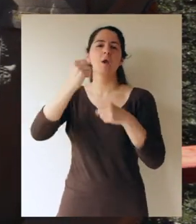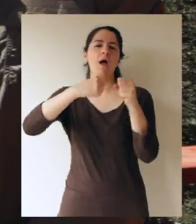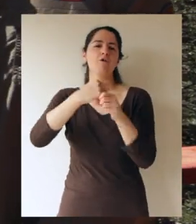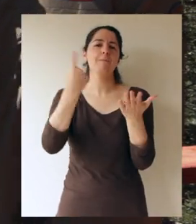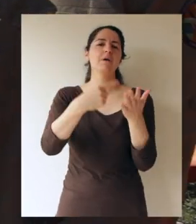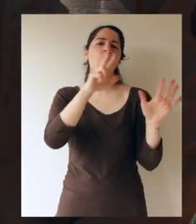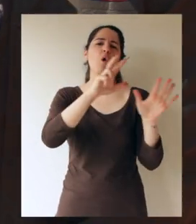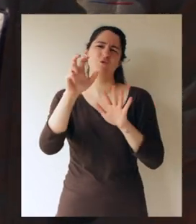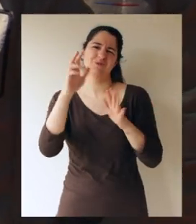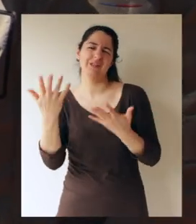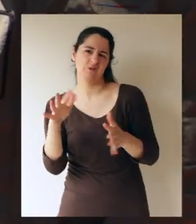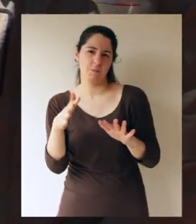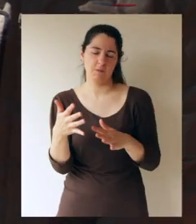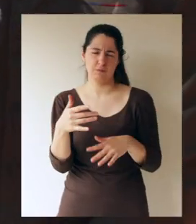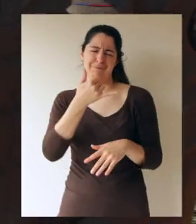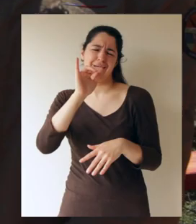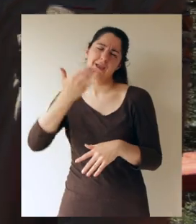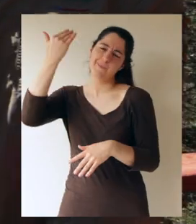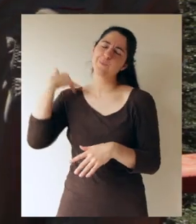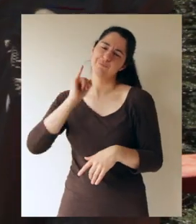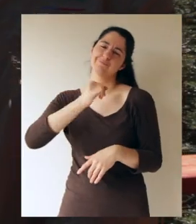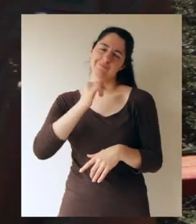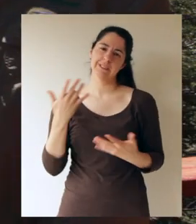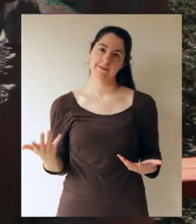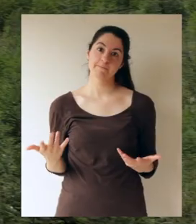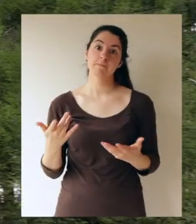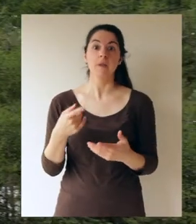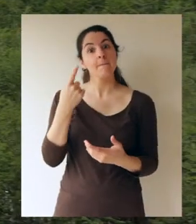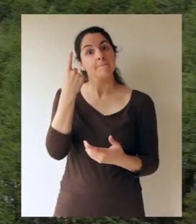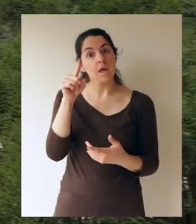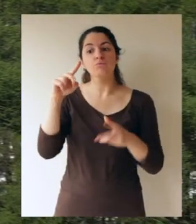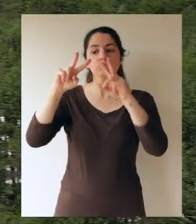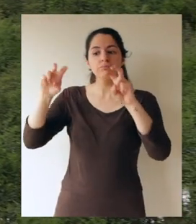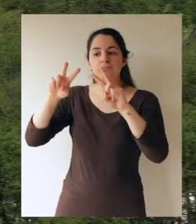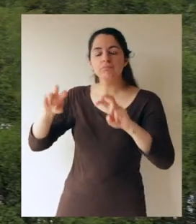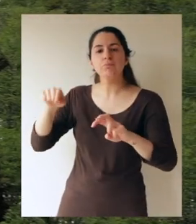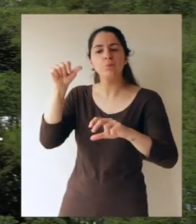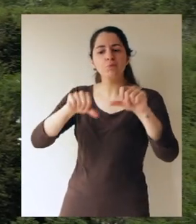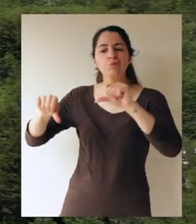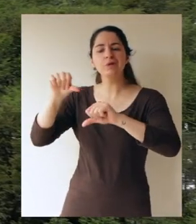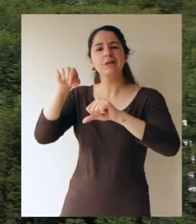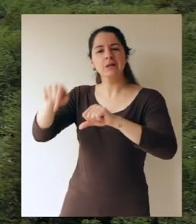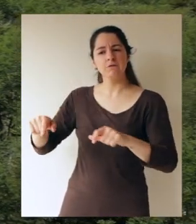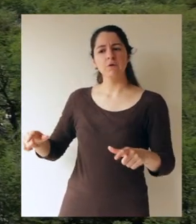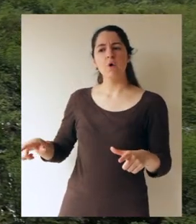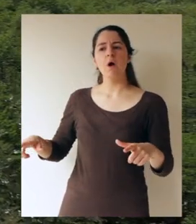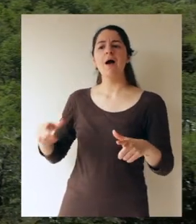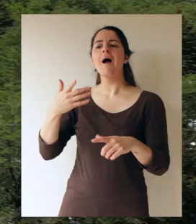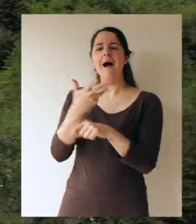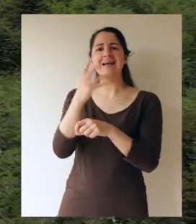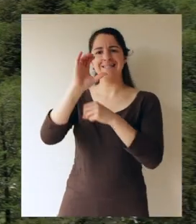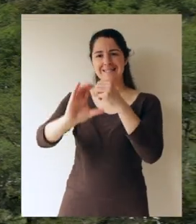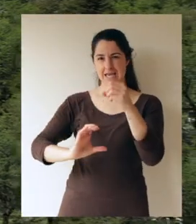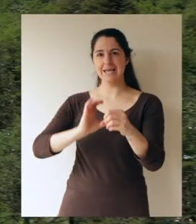acá. Hace bastante tiempo entonces. Exacto. Según estudios realizados, hay un ciclo que